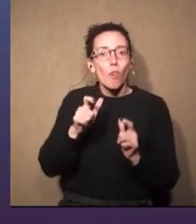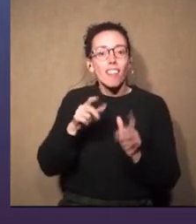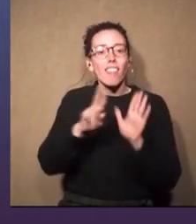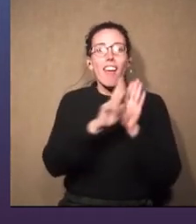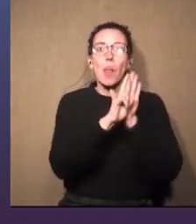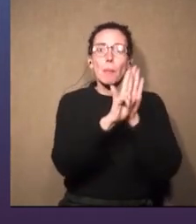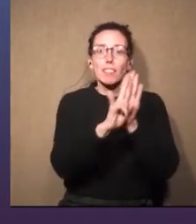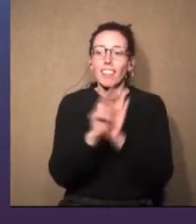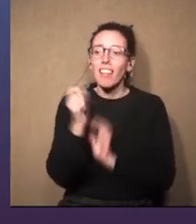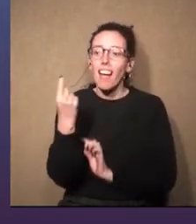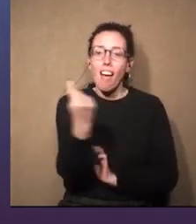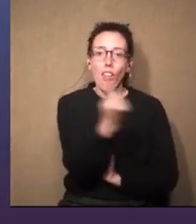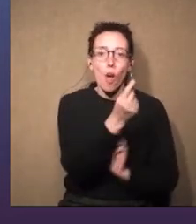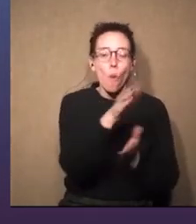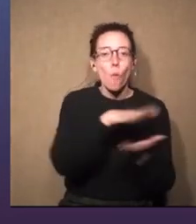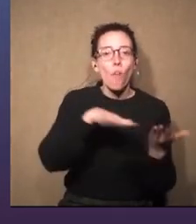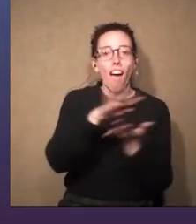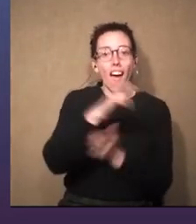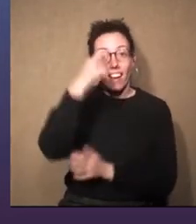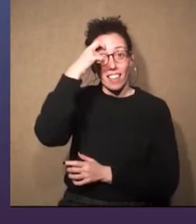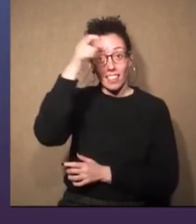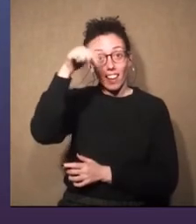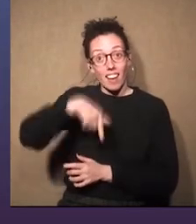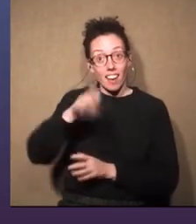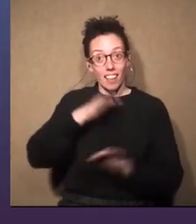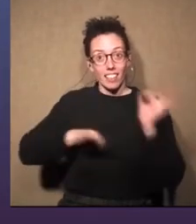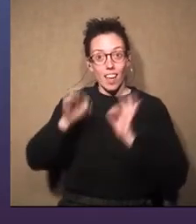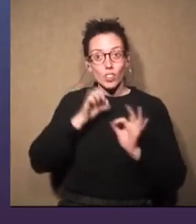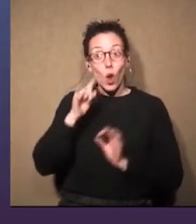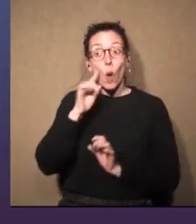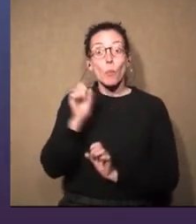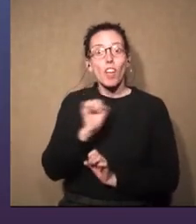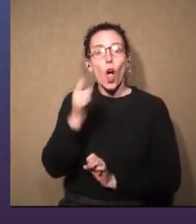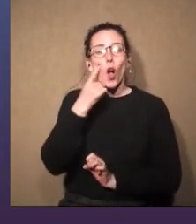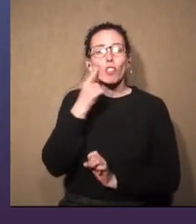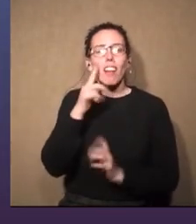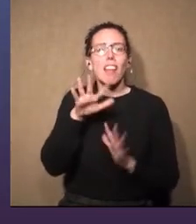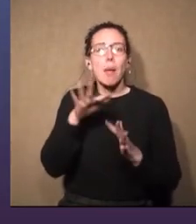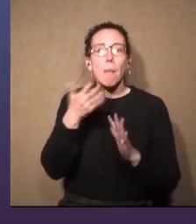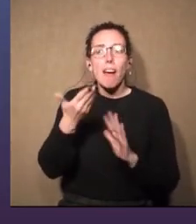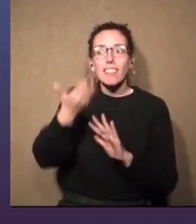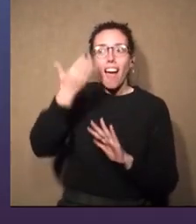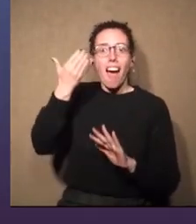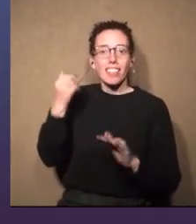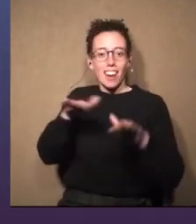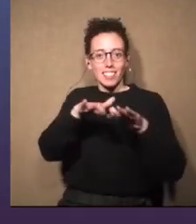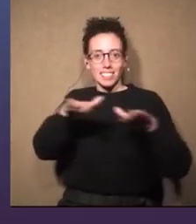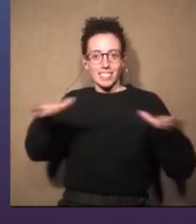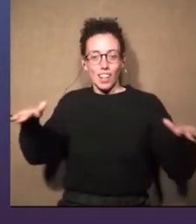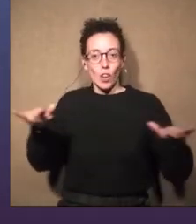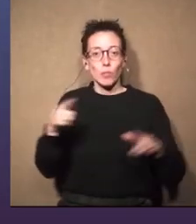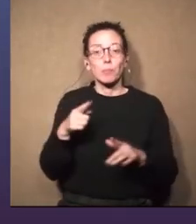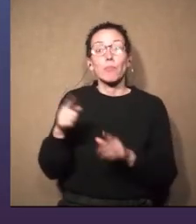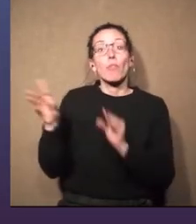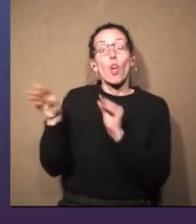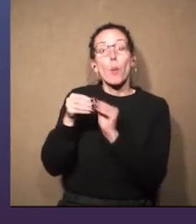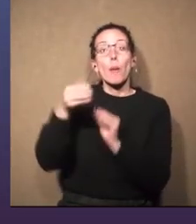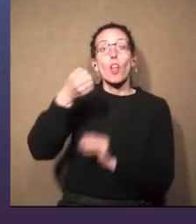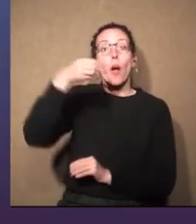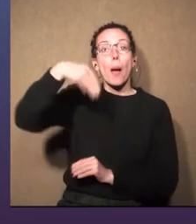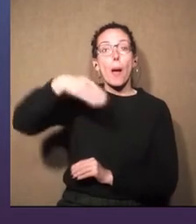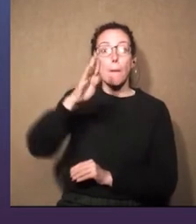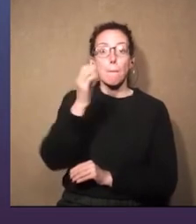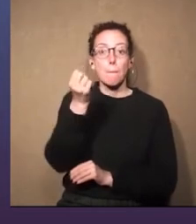la suerte de tener representadas todas las áreas técnicas del auditorio y la oportunidad de conocer detrás de la escena. Nos